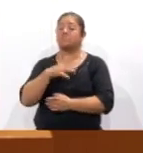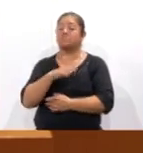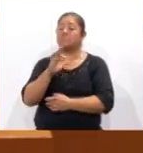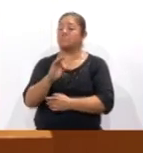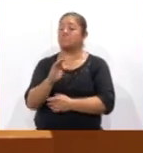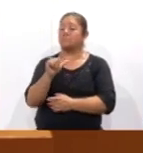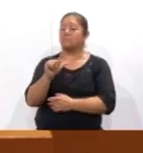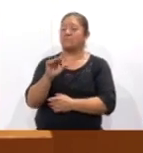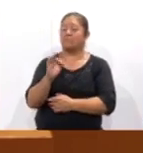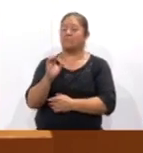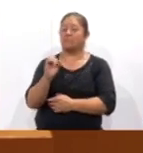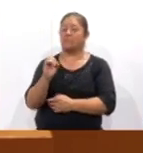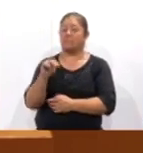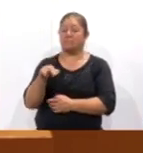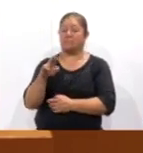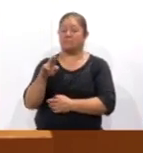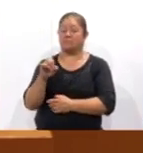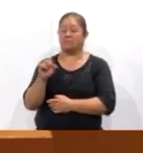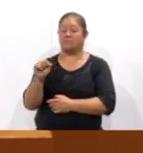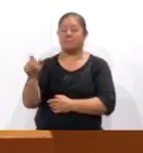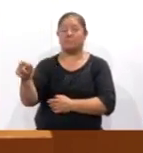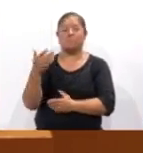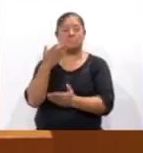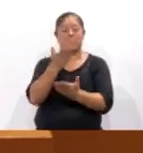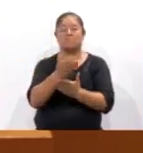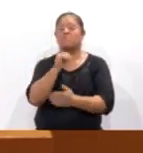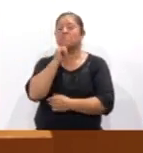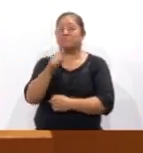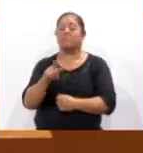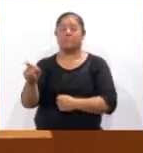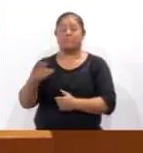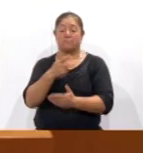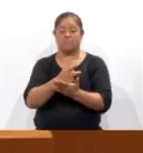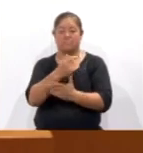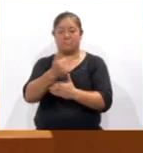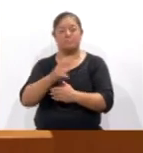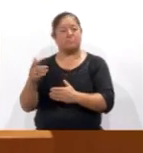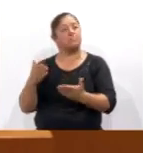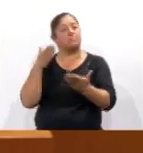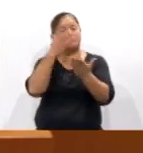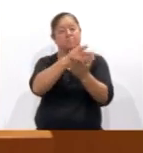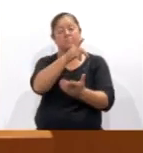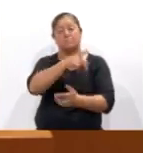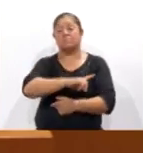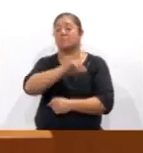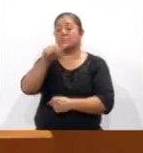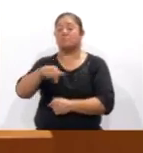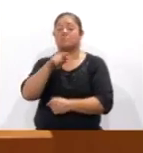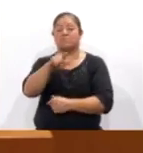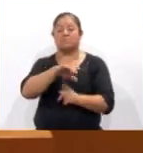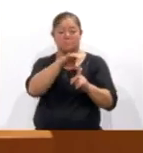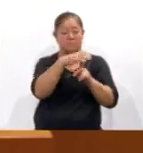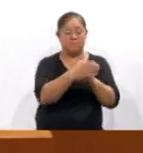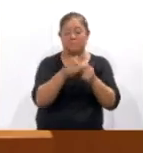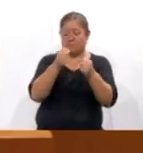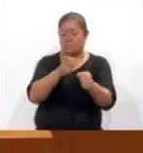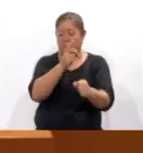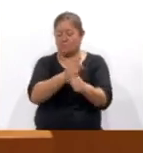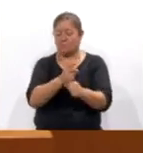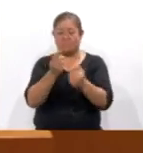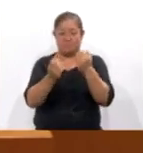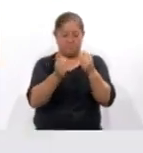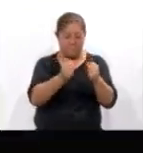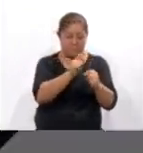Afores que no fueron reclamadas. El proyecto de ley subió a tribuna después de ser aprobado por las Comisiones Unidas de Seguridad Social y de Estudios